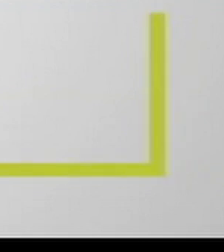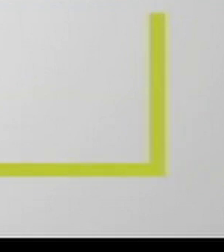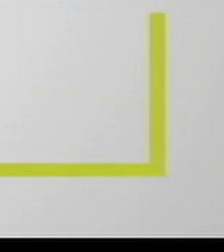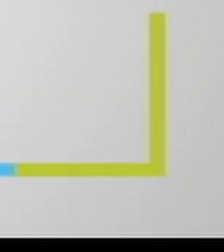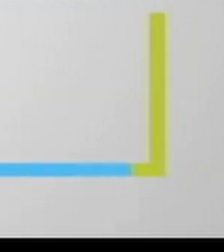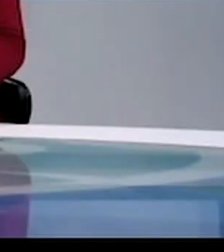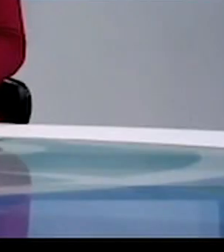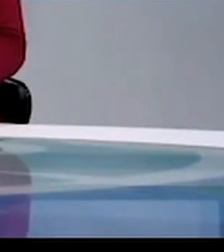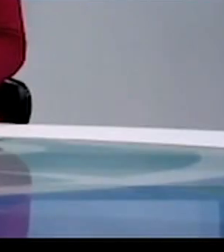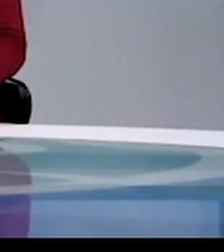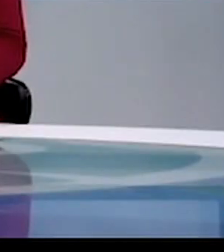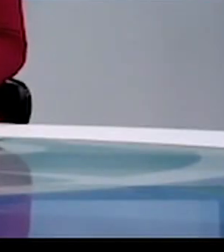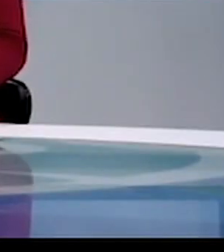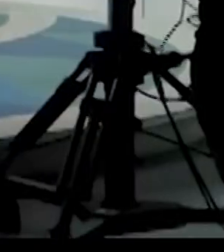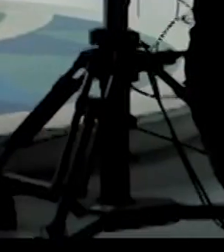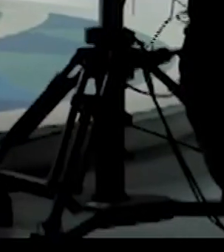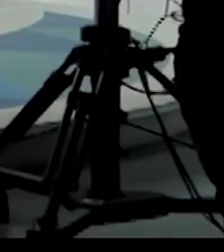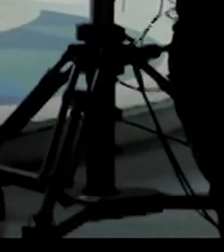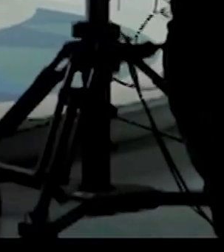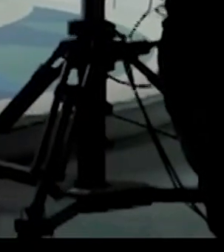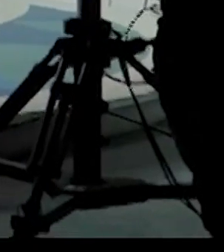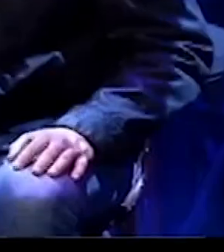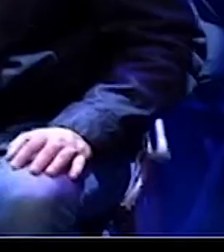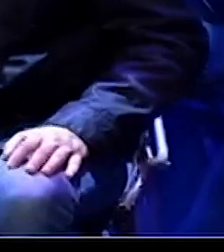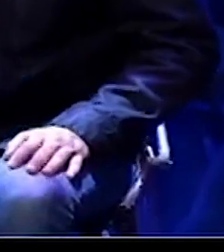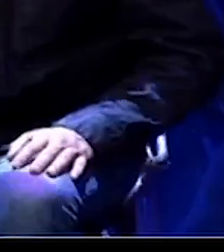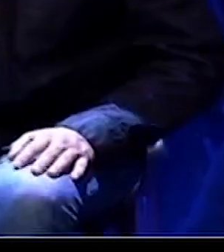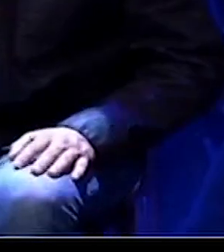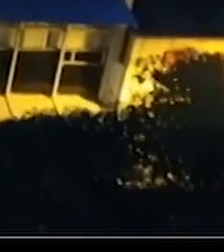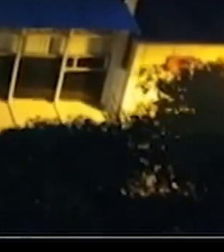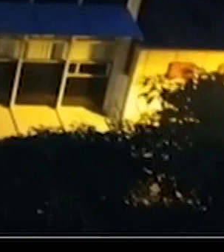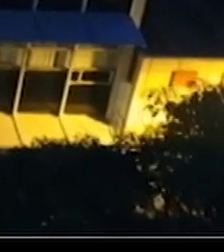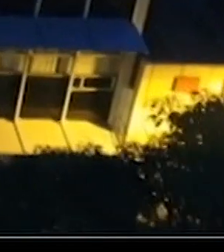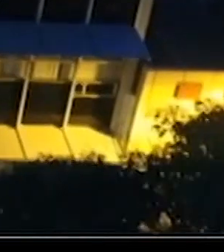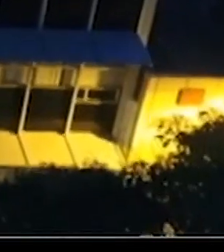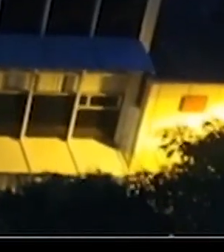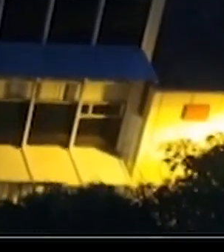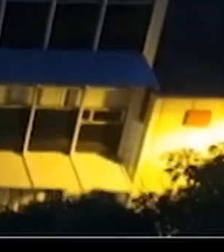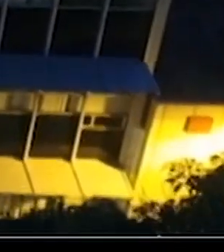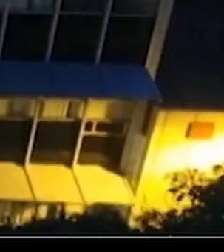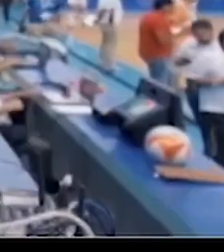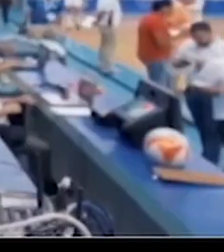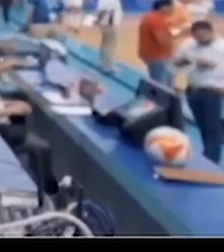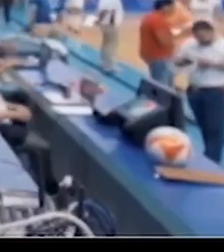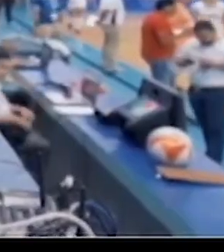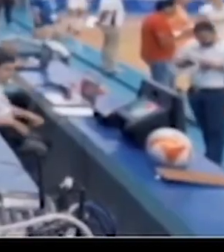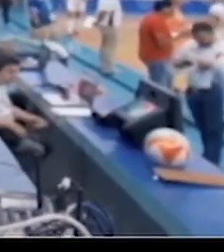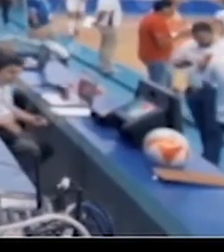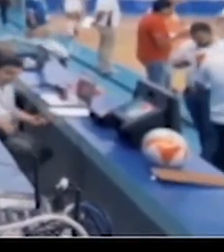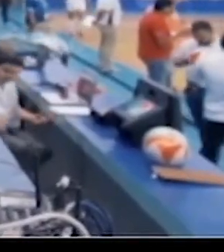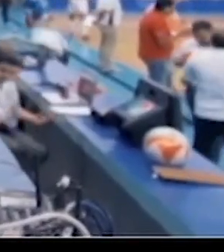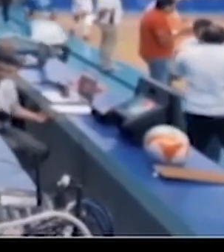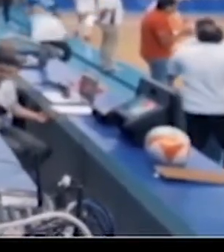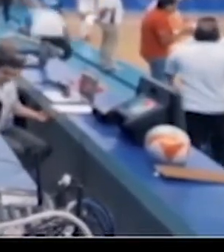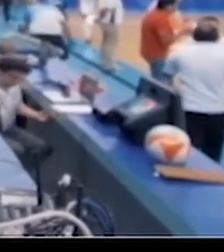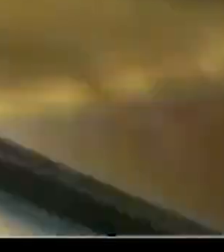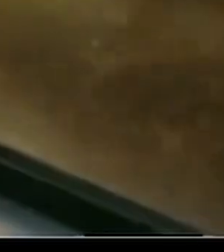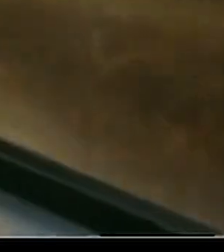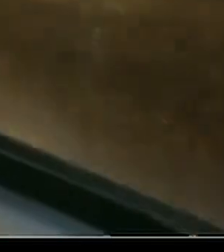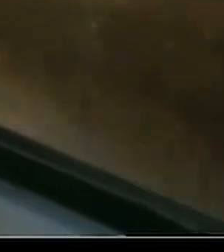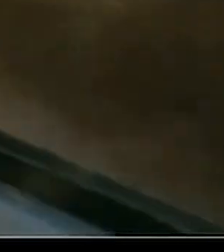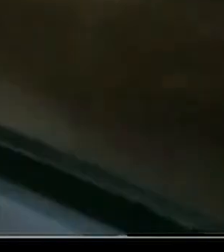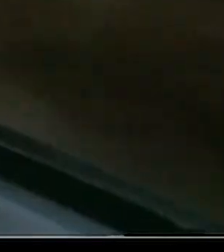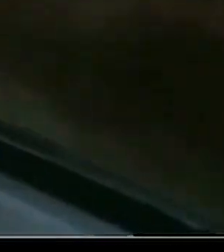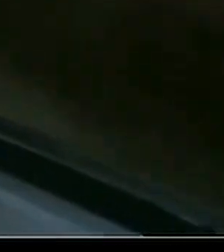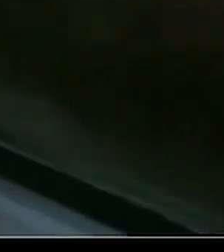de servicios porque con tus críticas vos ayudas a mejorar la programación las producciones y la calidad de la señal que recibís